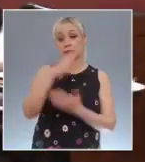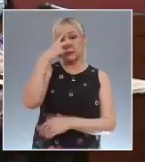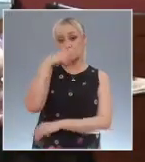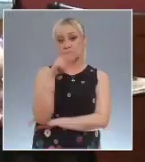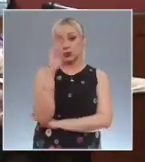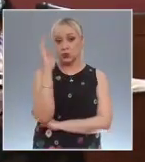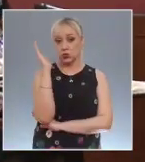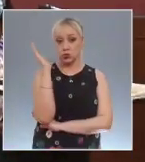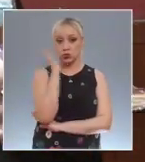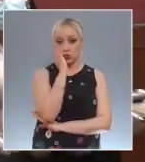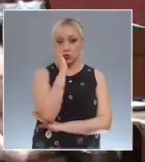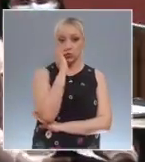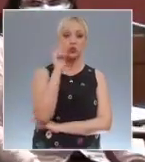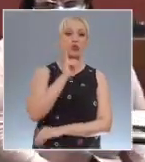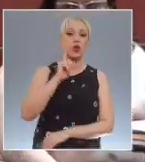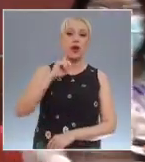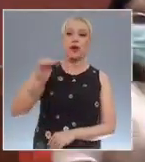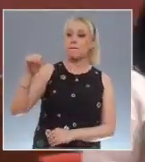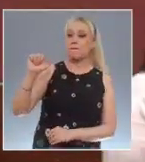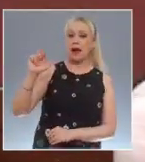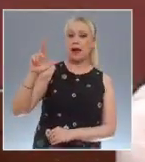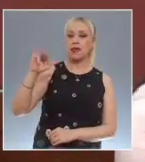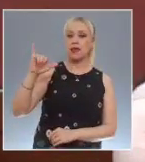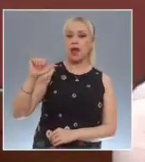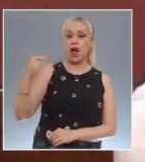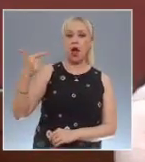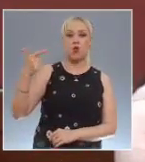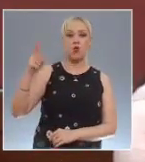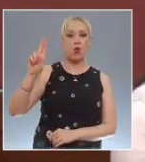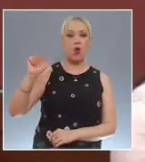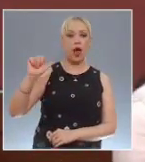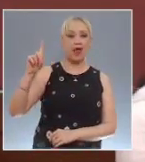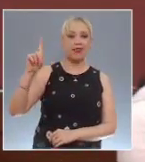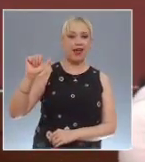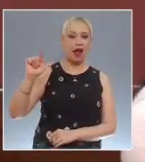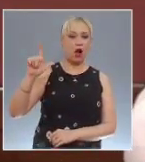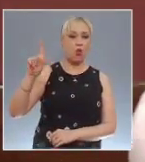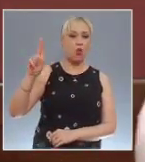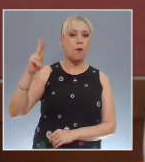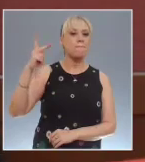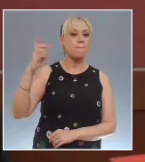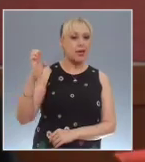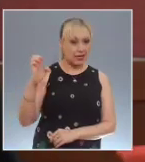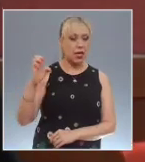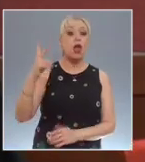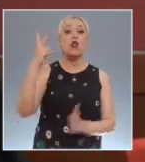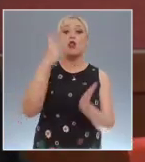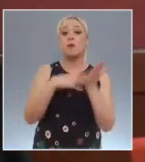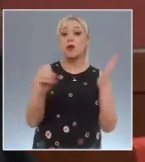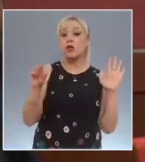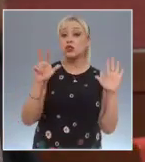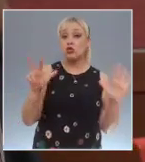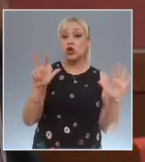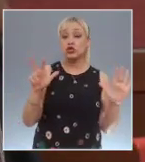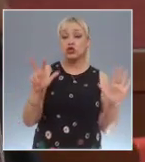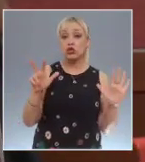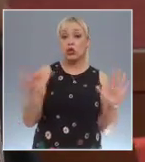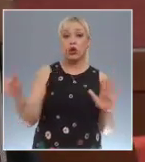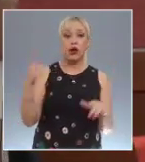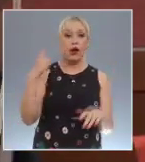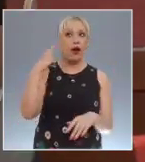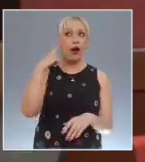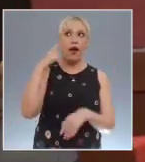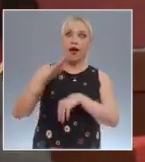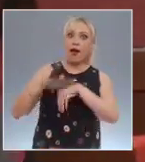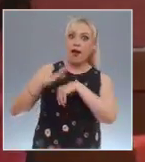María Guadalupe Pérez Olivares, mujer que en 2018 fue confirmada con un embarazo gemelar y canalizada para su atención al Hospital